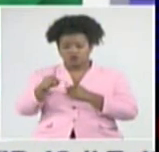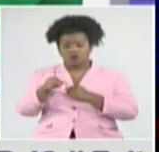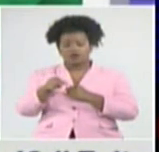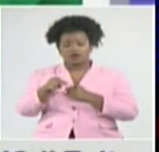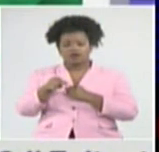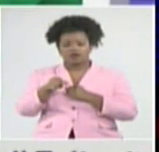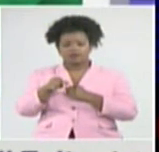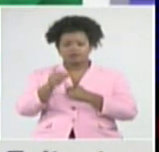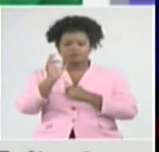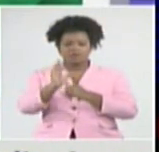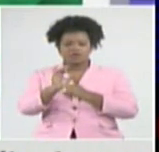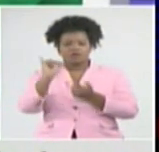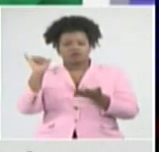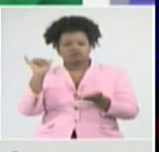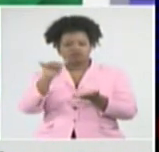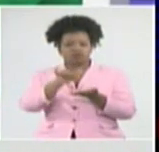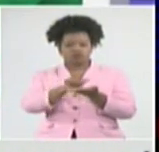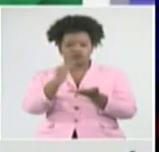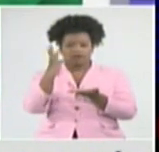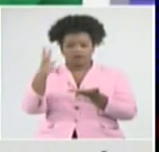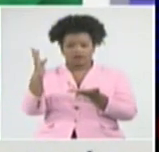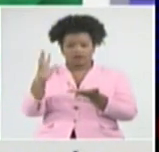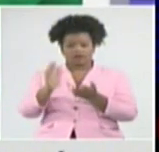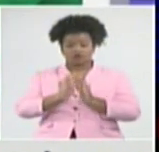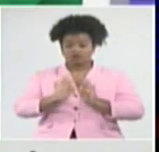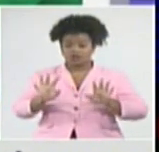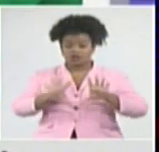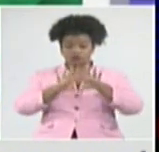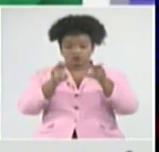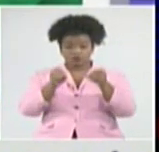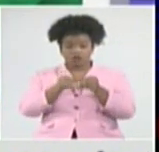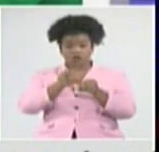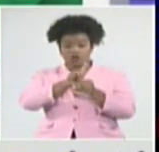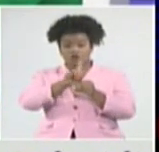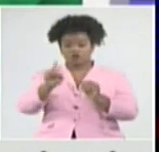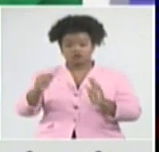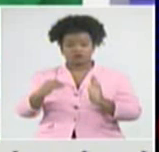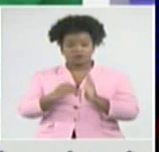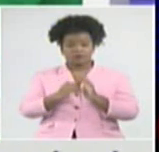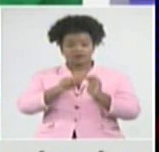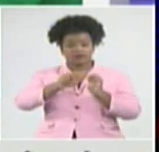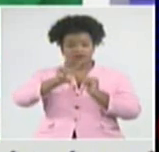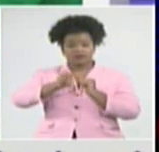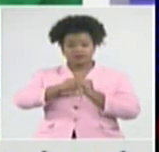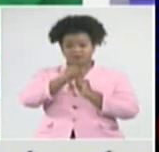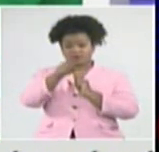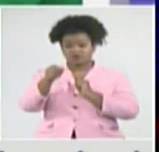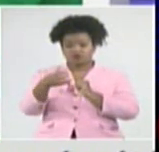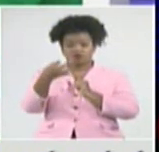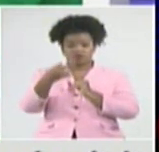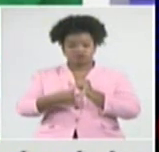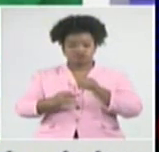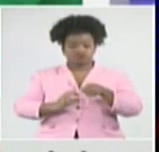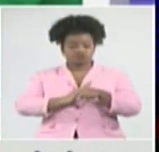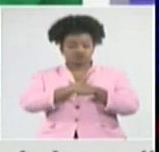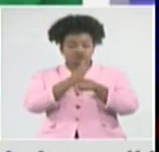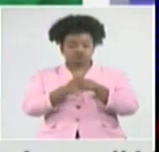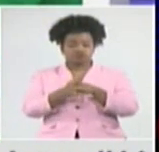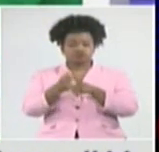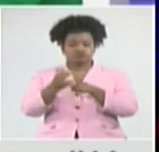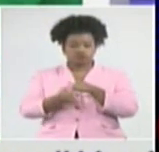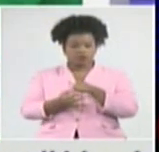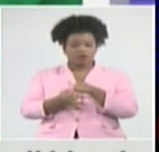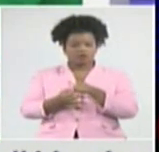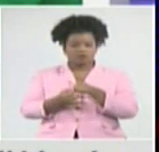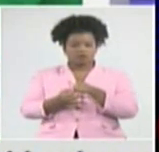país, ya se acumulan 11.130 personas de las diagnosticadas con COVID, que han sido casos